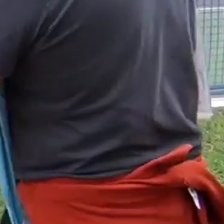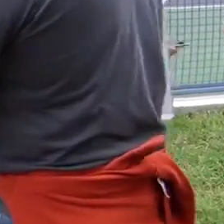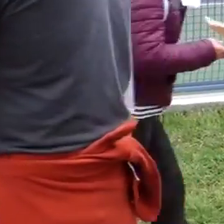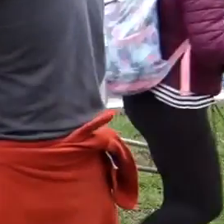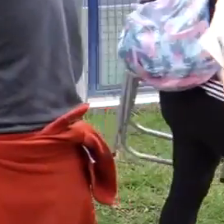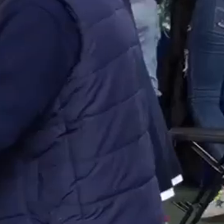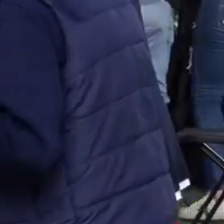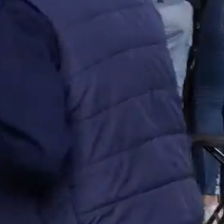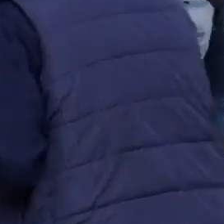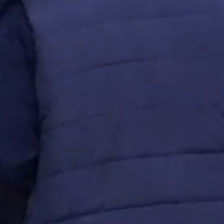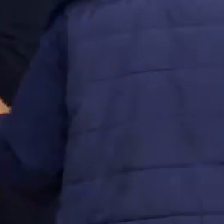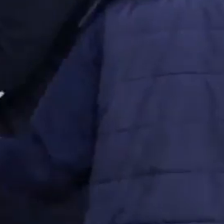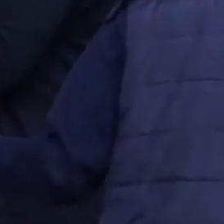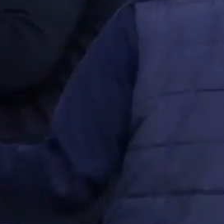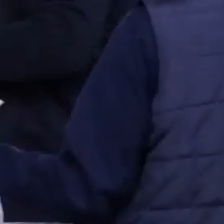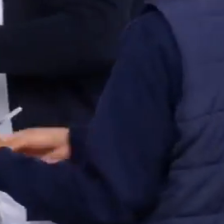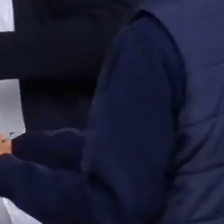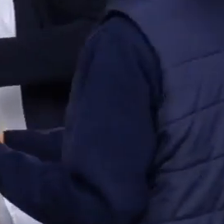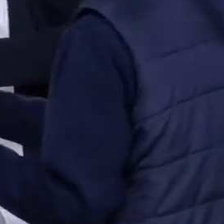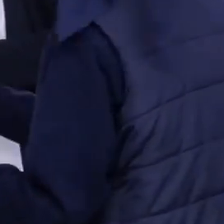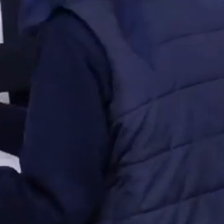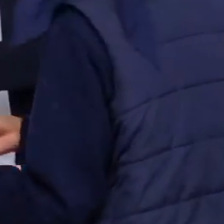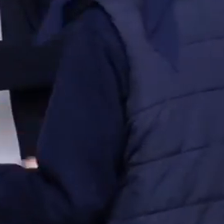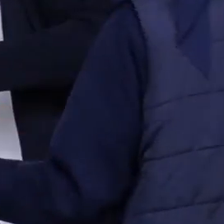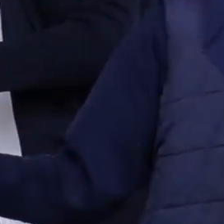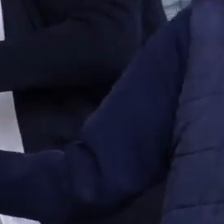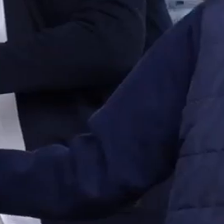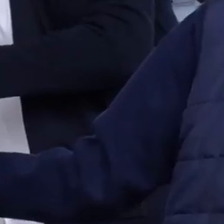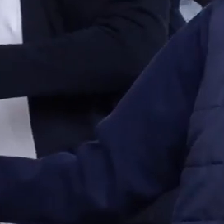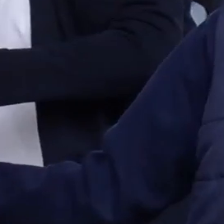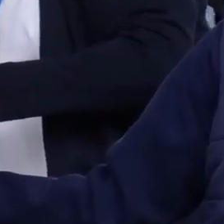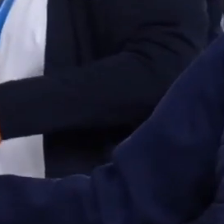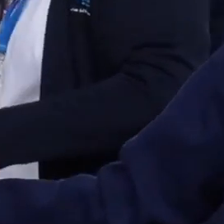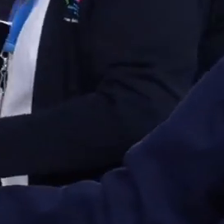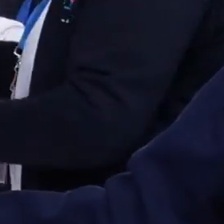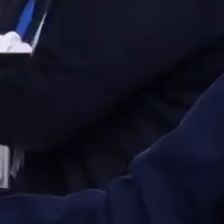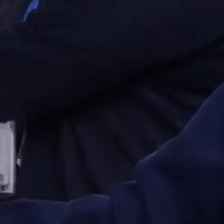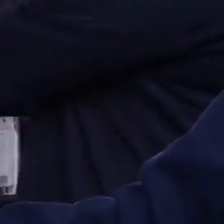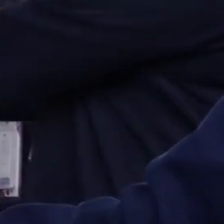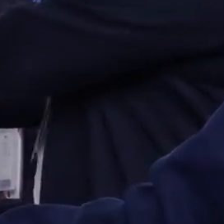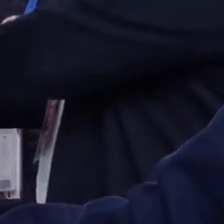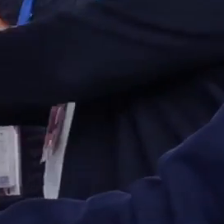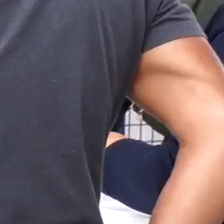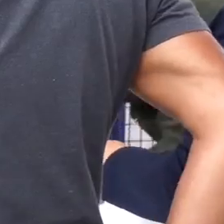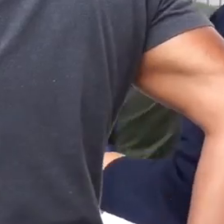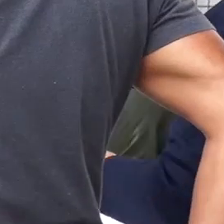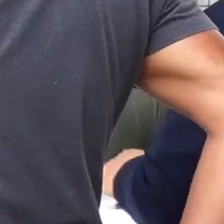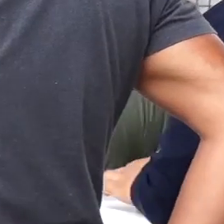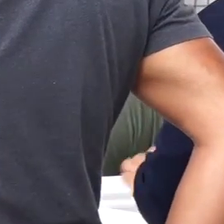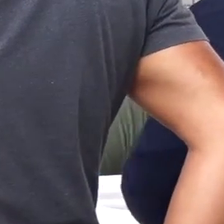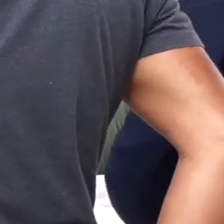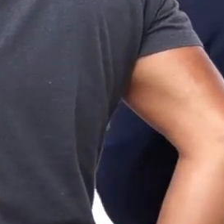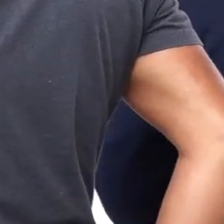una tercera o segunda dosis, dependiendo el biológico que hayan recibido. En la mañanera desde